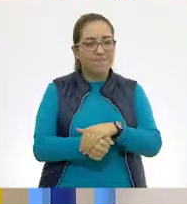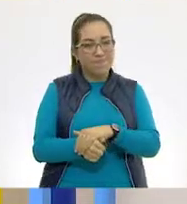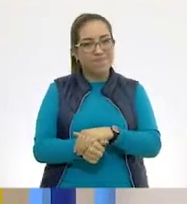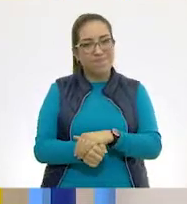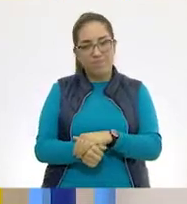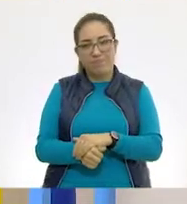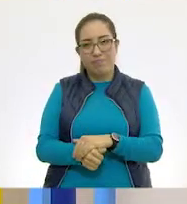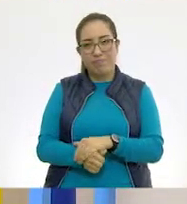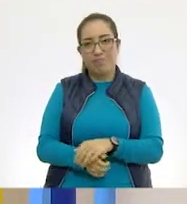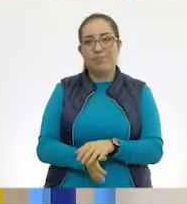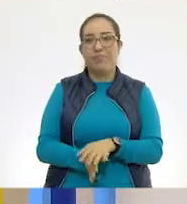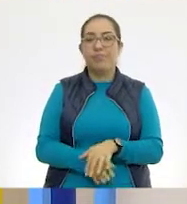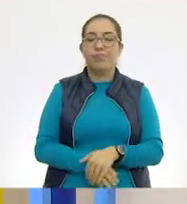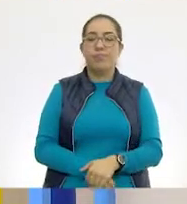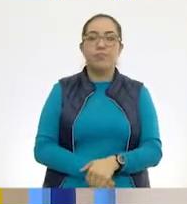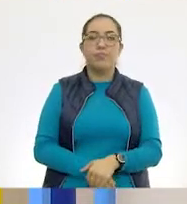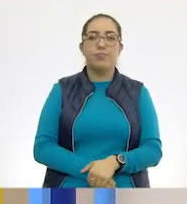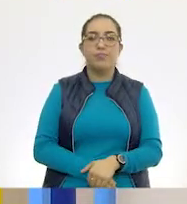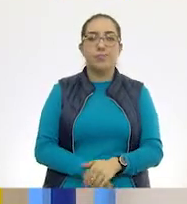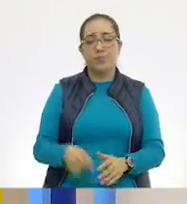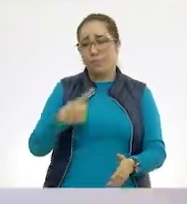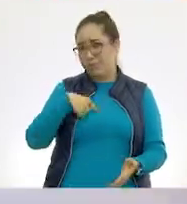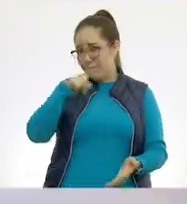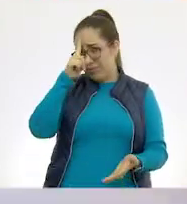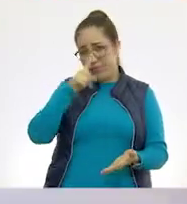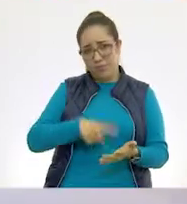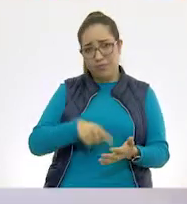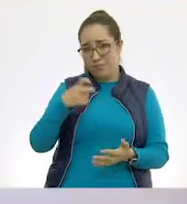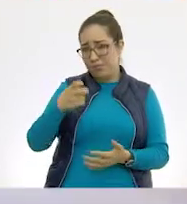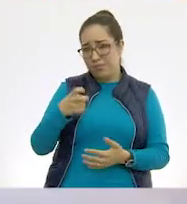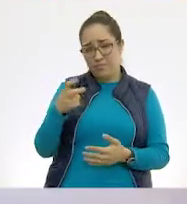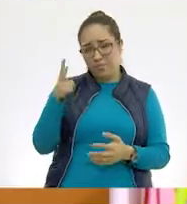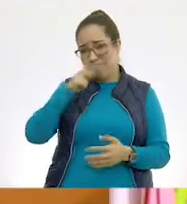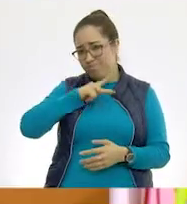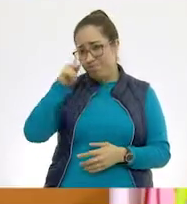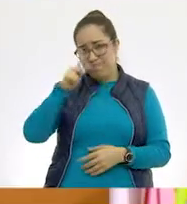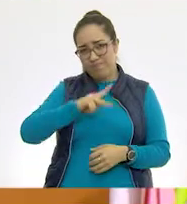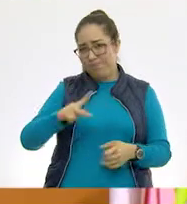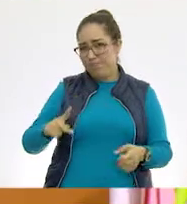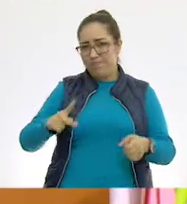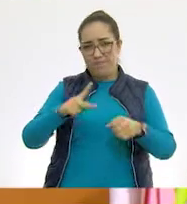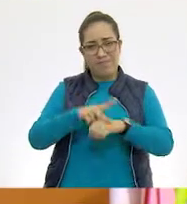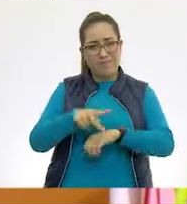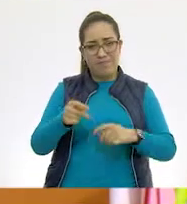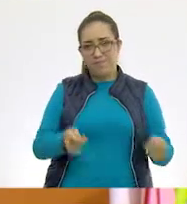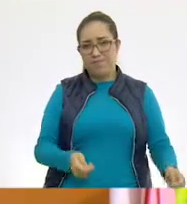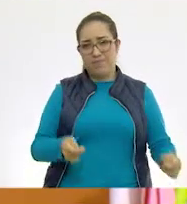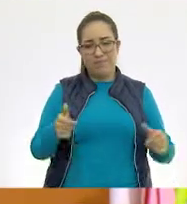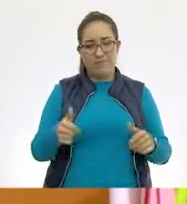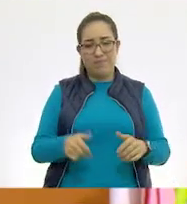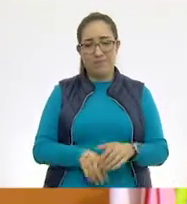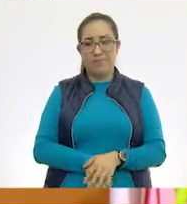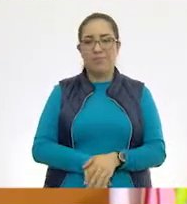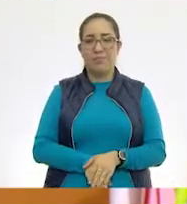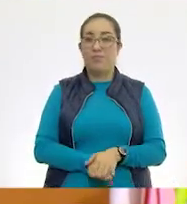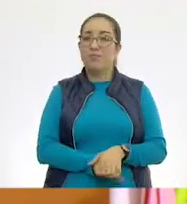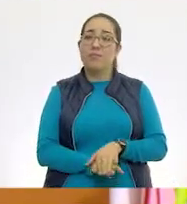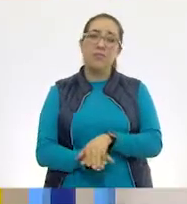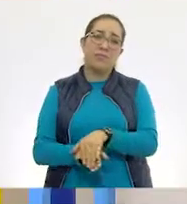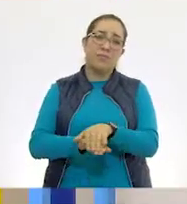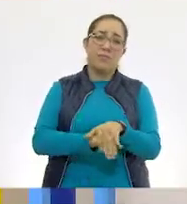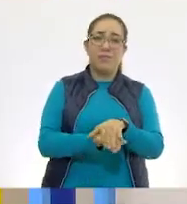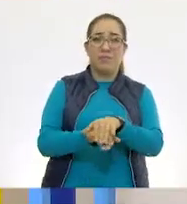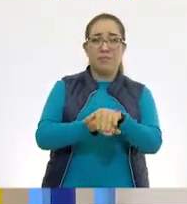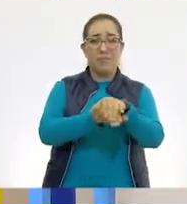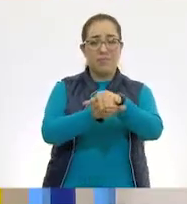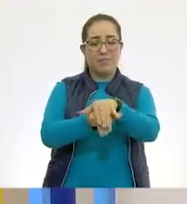yo creo que ella no respira por la piel. No respira por la piel. Entonces, fuera de aquí. ¡Uy! Pues ya nos quedan menos. Entonces,